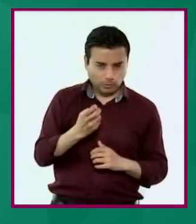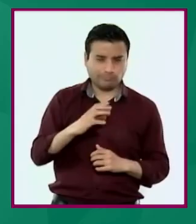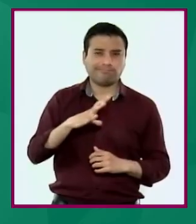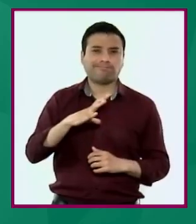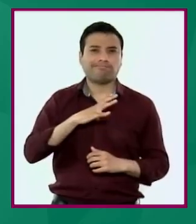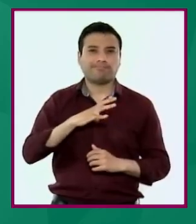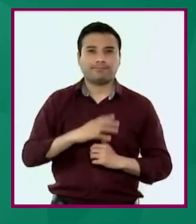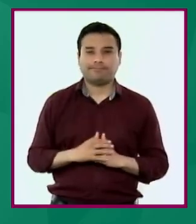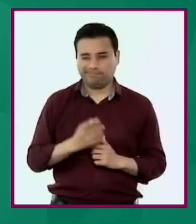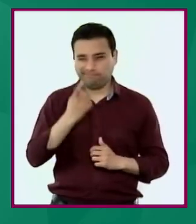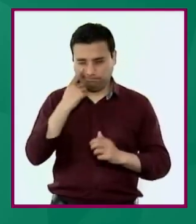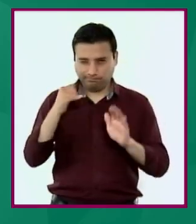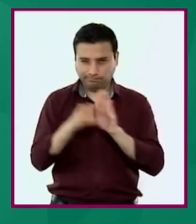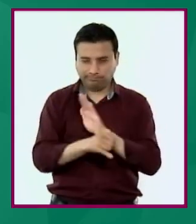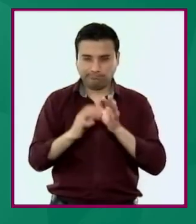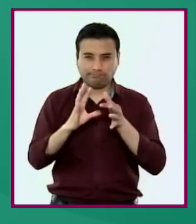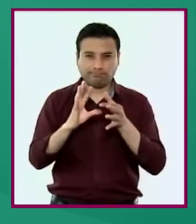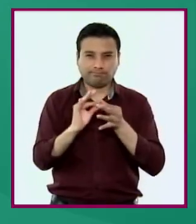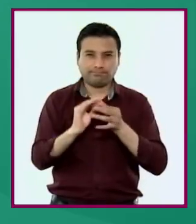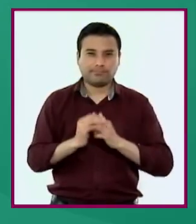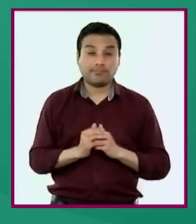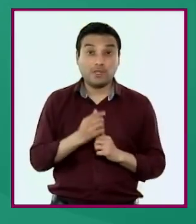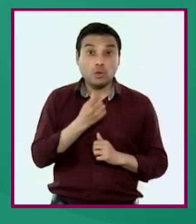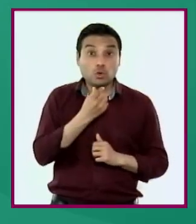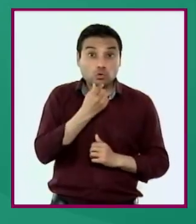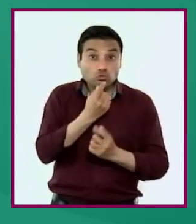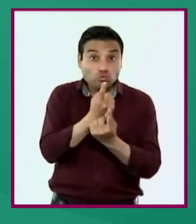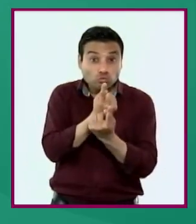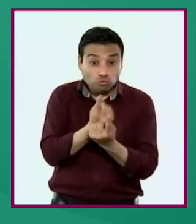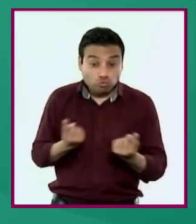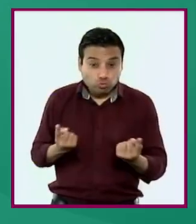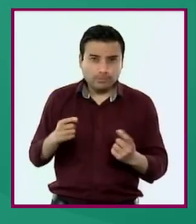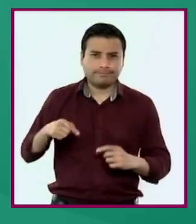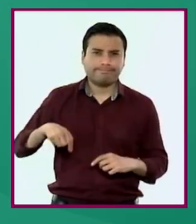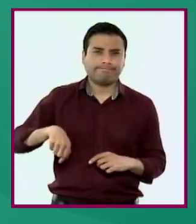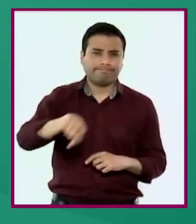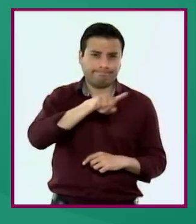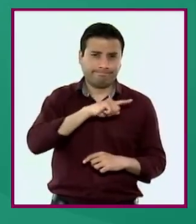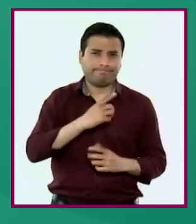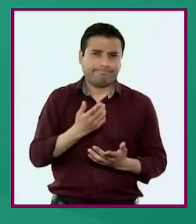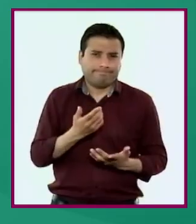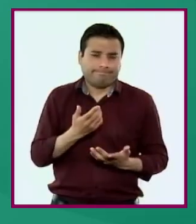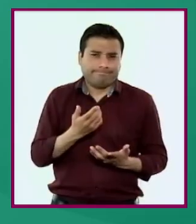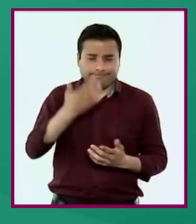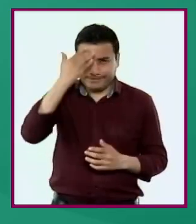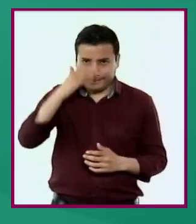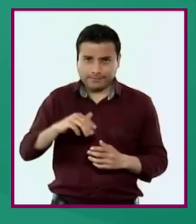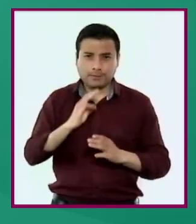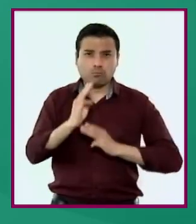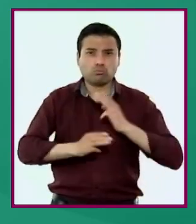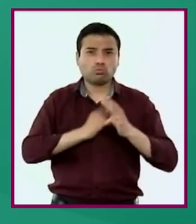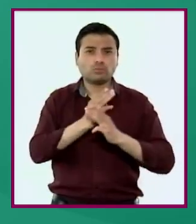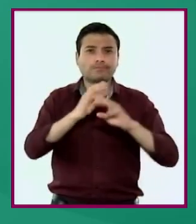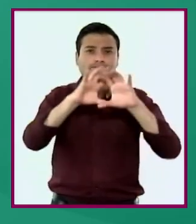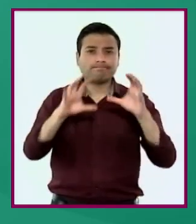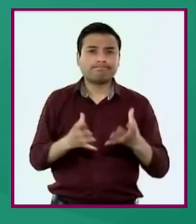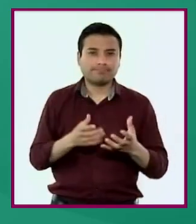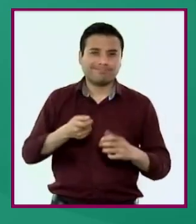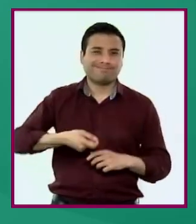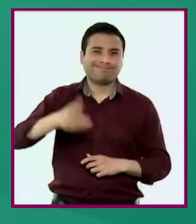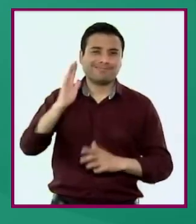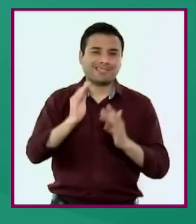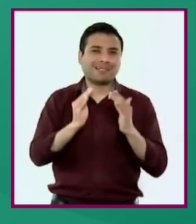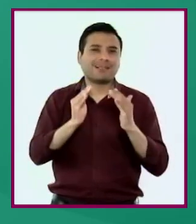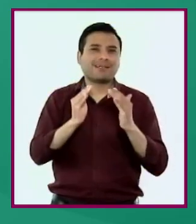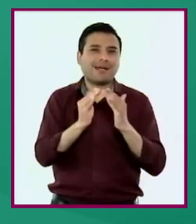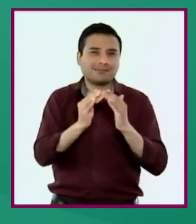conozcamos más acerca de estos aspectos. Las niñas y los niños comprenderán que nuestra casa común, la tierra en la que habitamos,